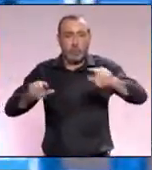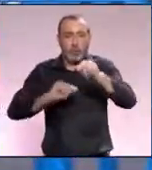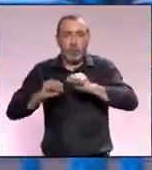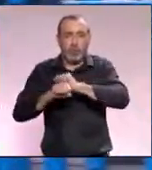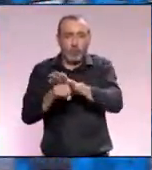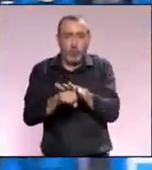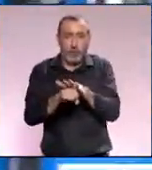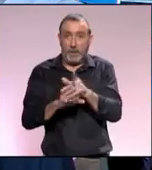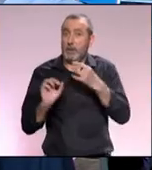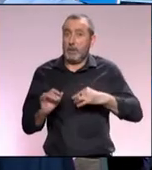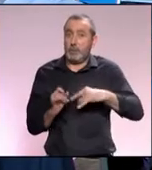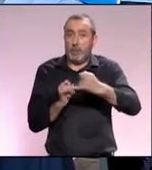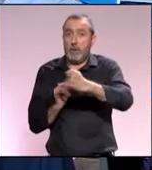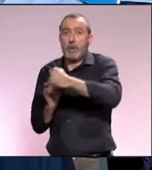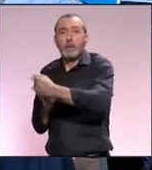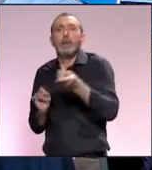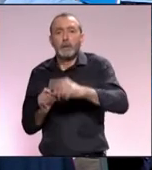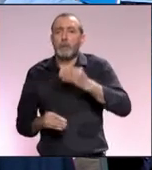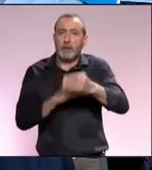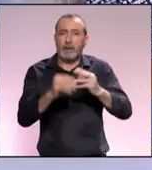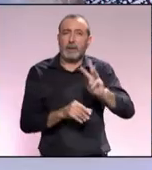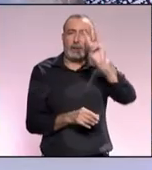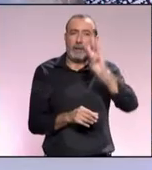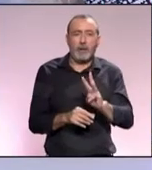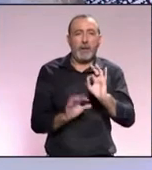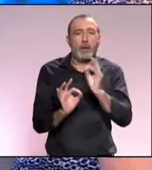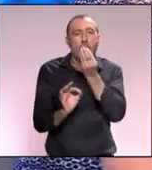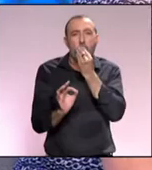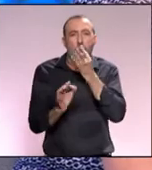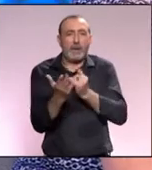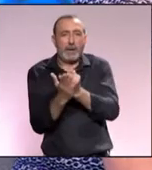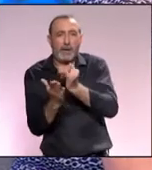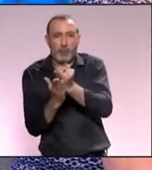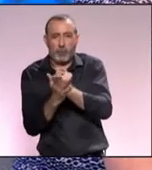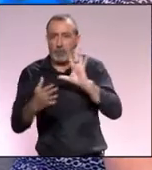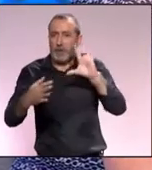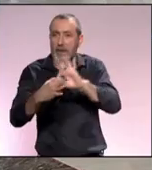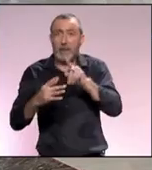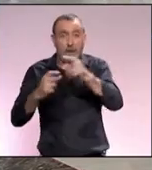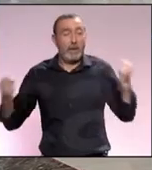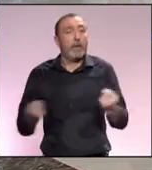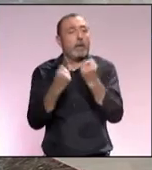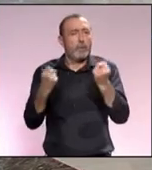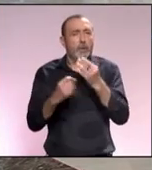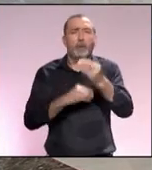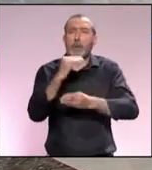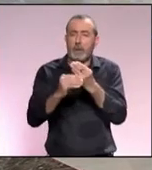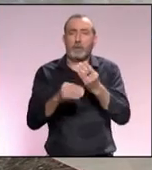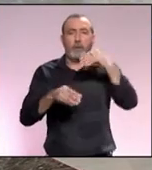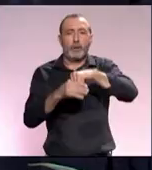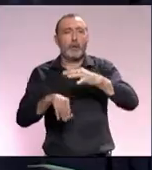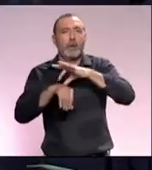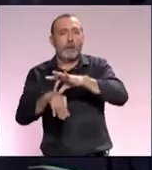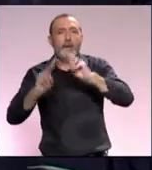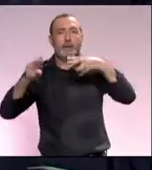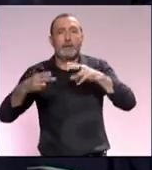-19 en la misma línea se desarrolló también la tercera edición de Smart Agri-Food Summit Málaga un evento que se ha posicionado en las